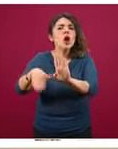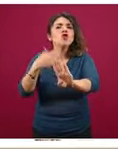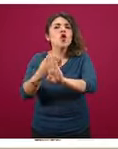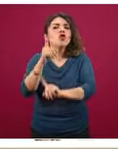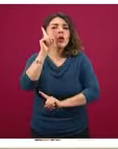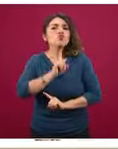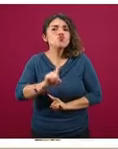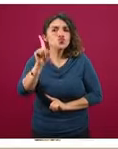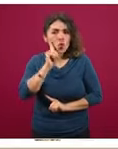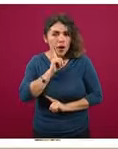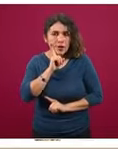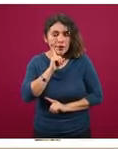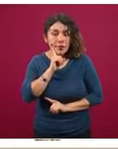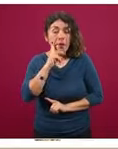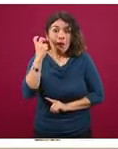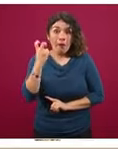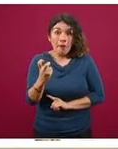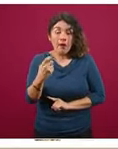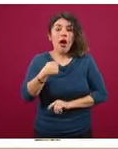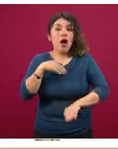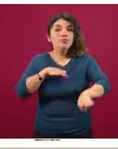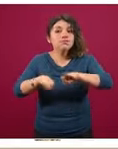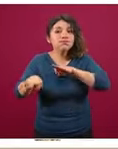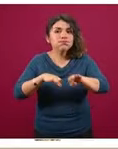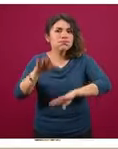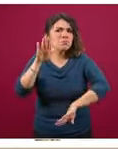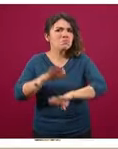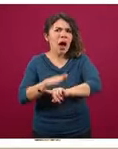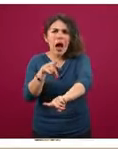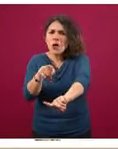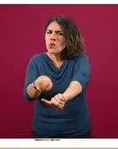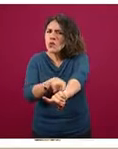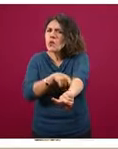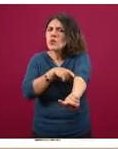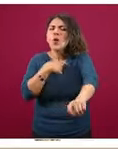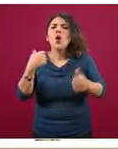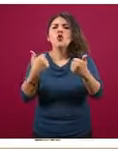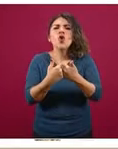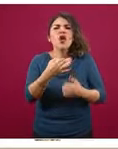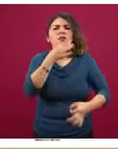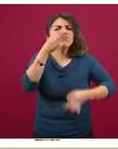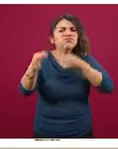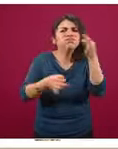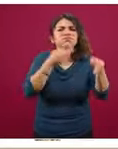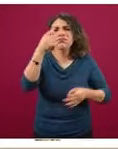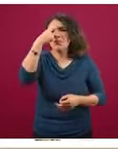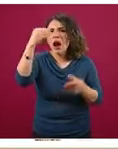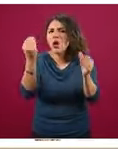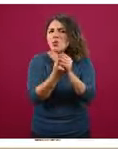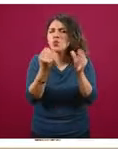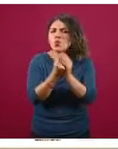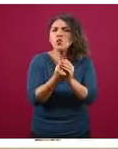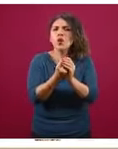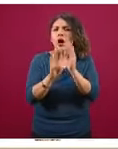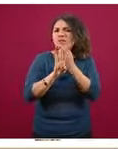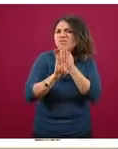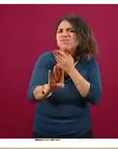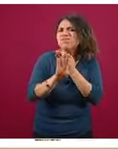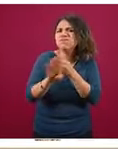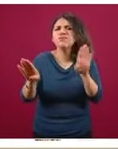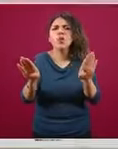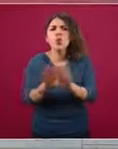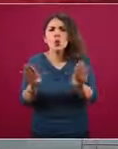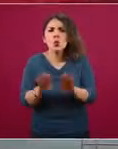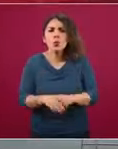las mujeres. Aquí trabajamos ampliamente en una campaña de prevención